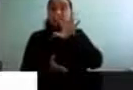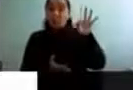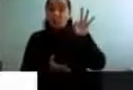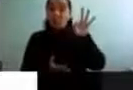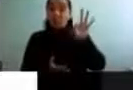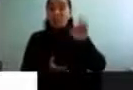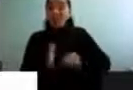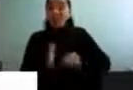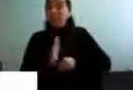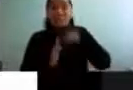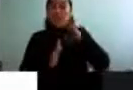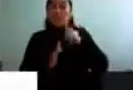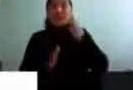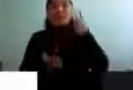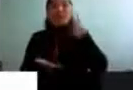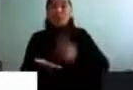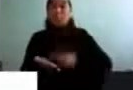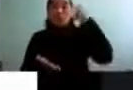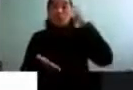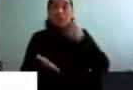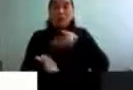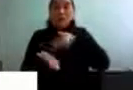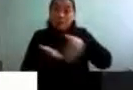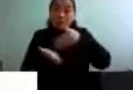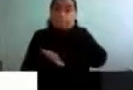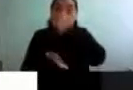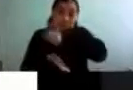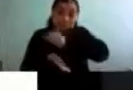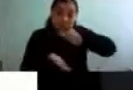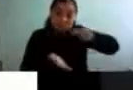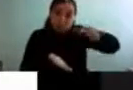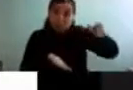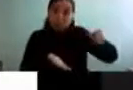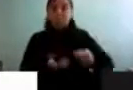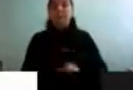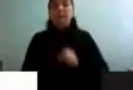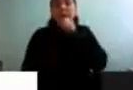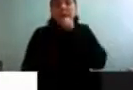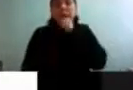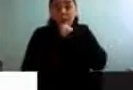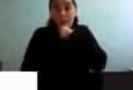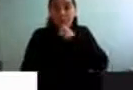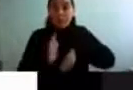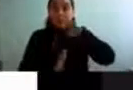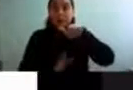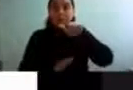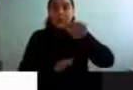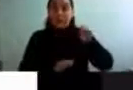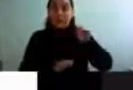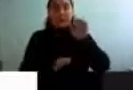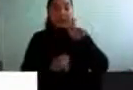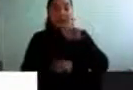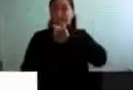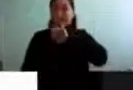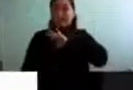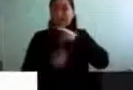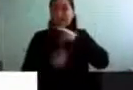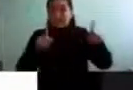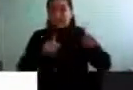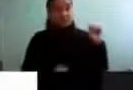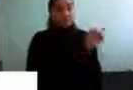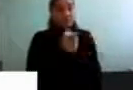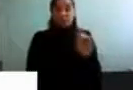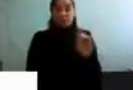subirá a 2.000 millones de personas. Por supuesto que Chile no es la excepción, la ACCE en